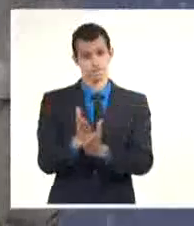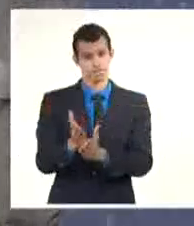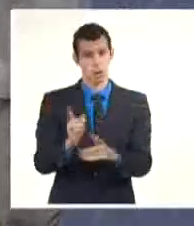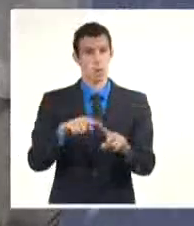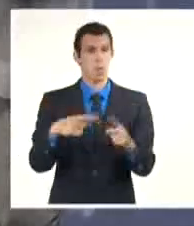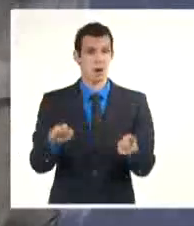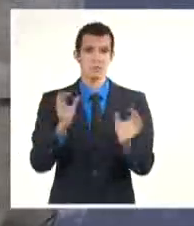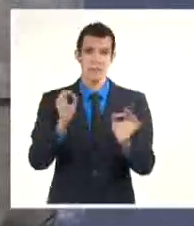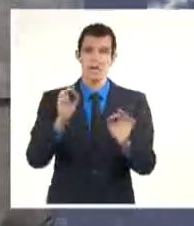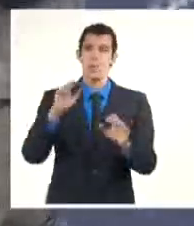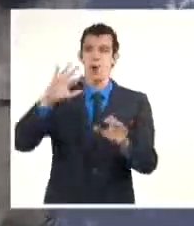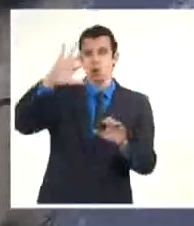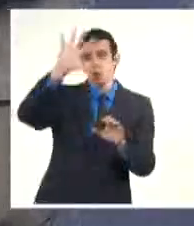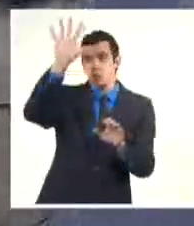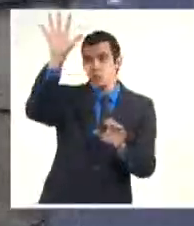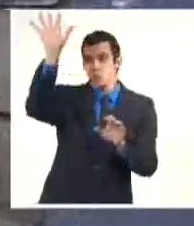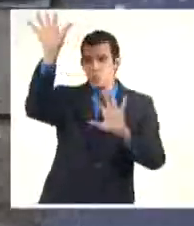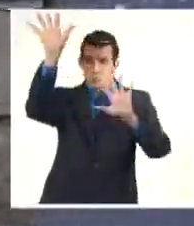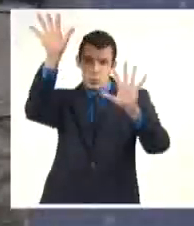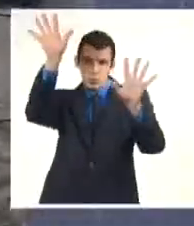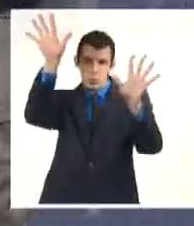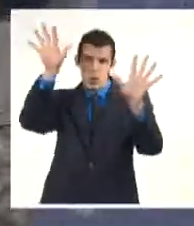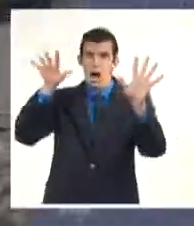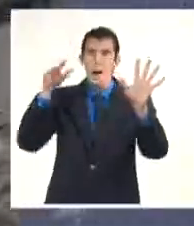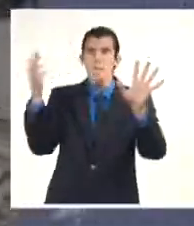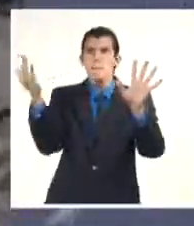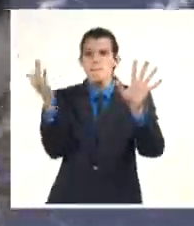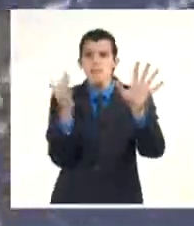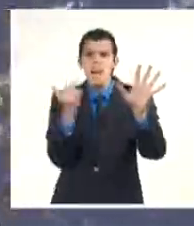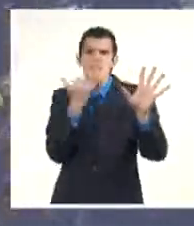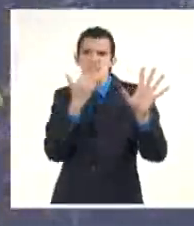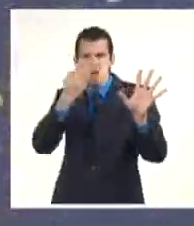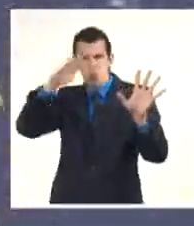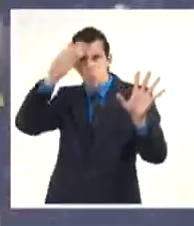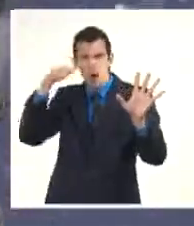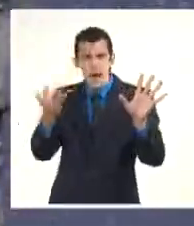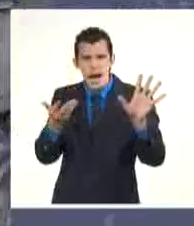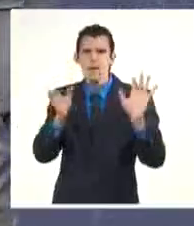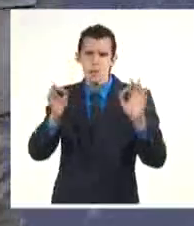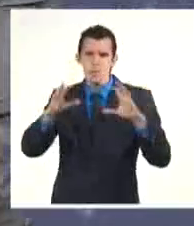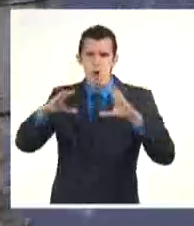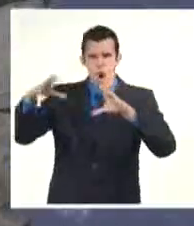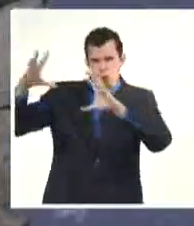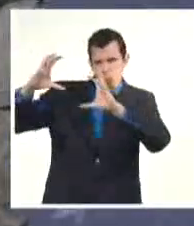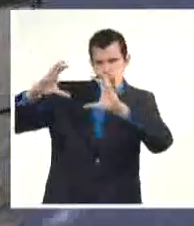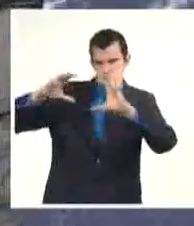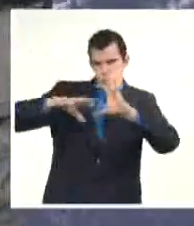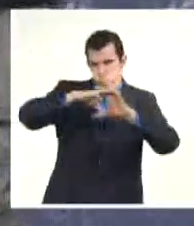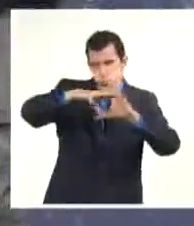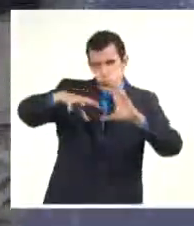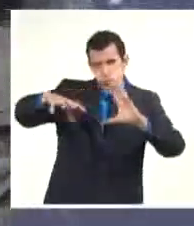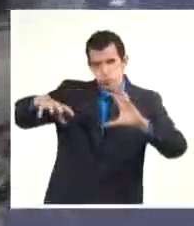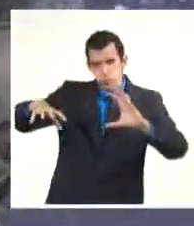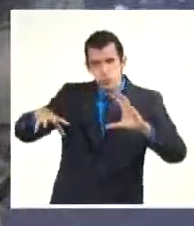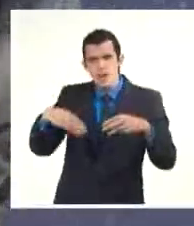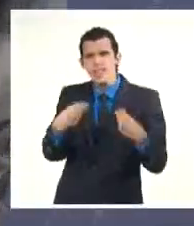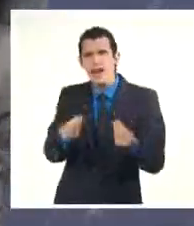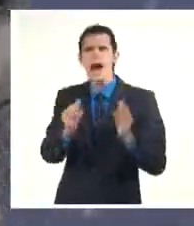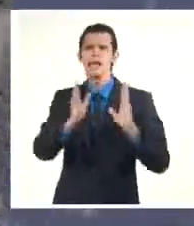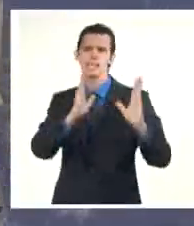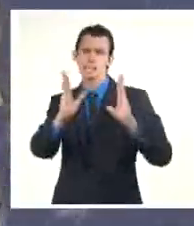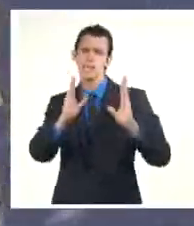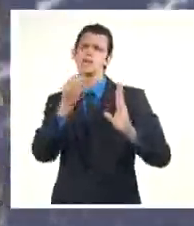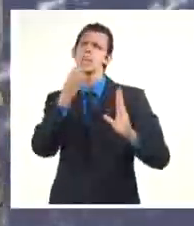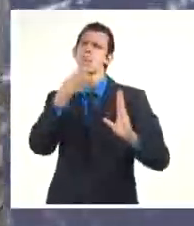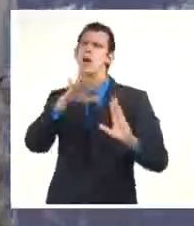incrementar un tanto las lluvias para el martes en el centro y también en el occidente del país, cuando esté